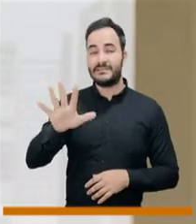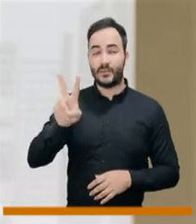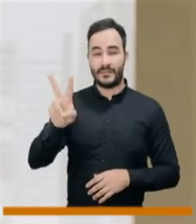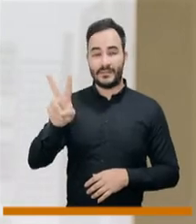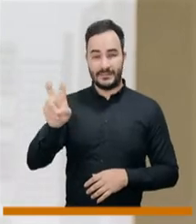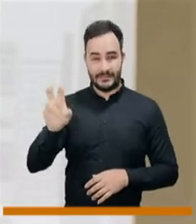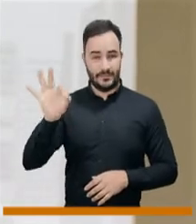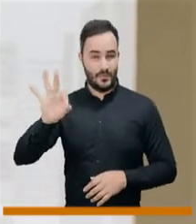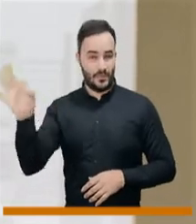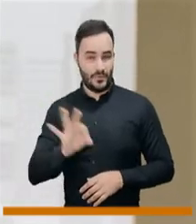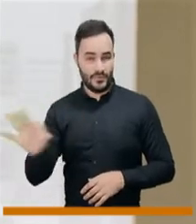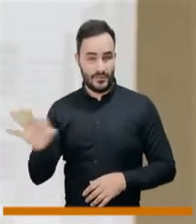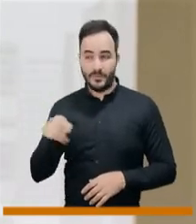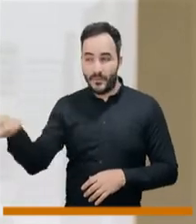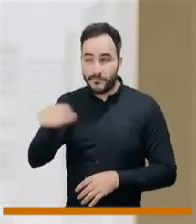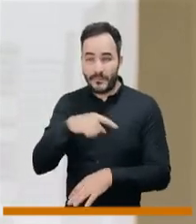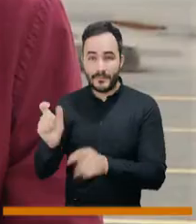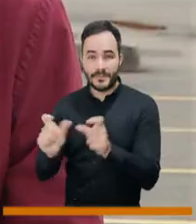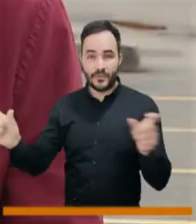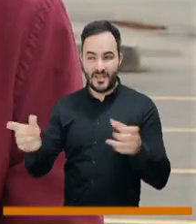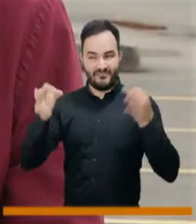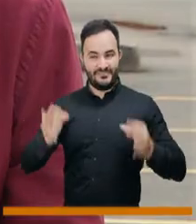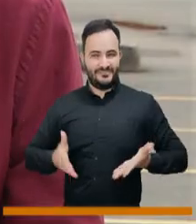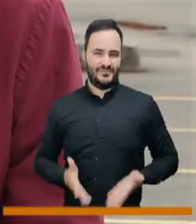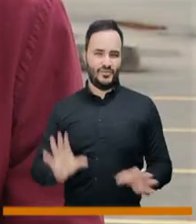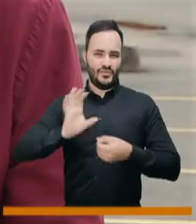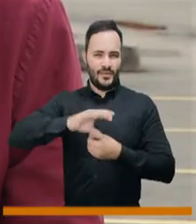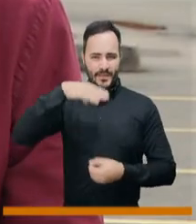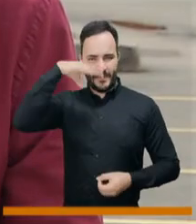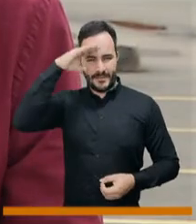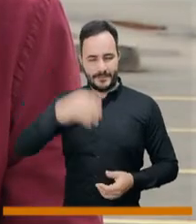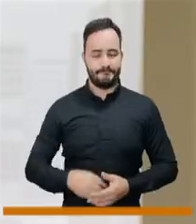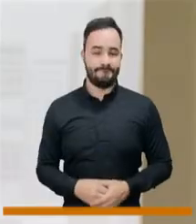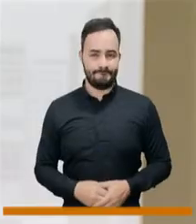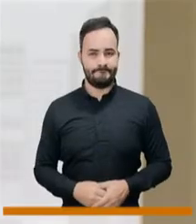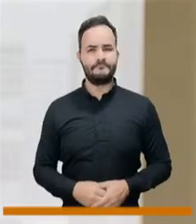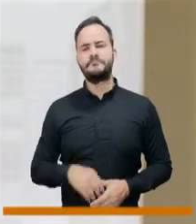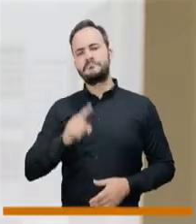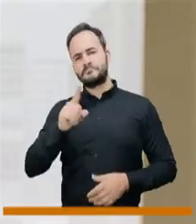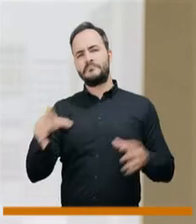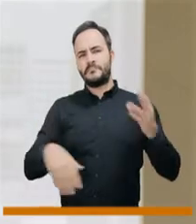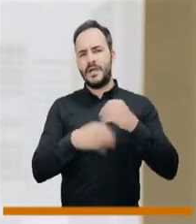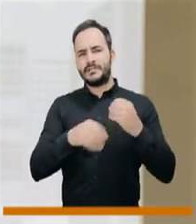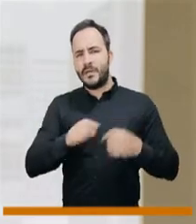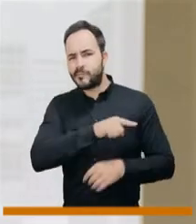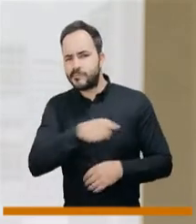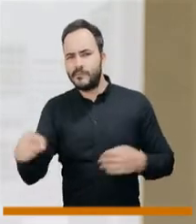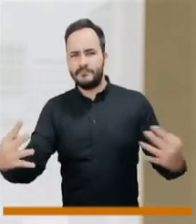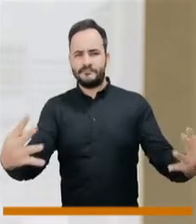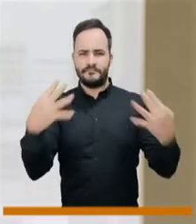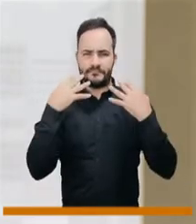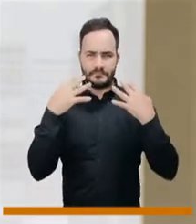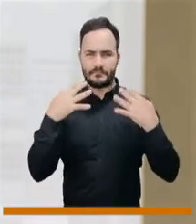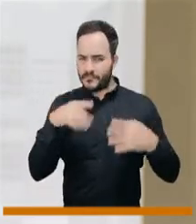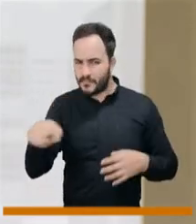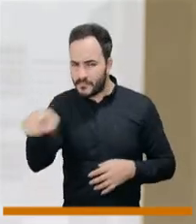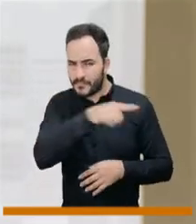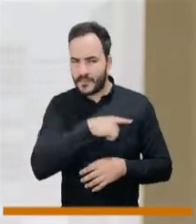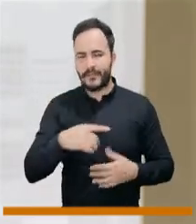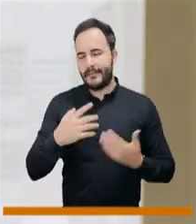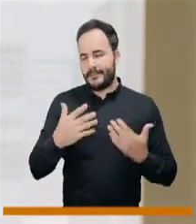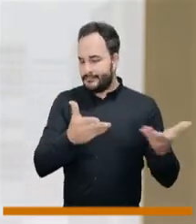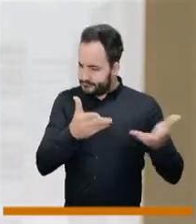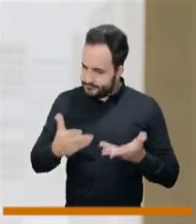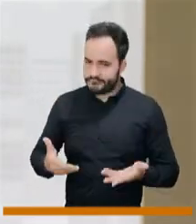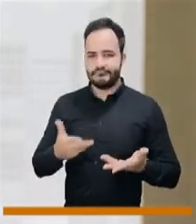pertenecen al municipio de Medellín. Y para hablar también con nuestra audiencia e integrarlos a este diálogo que mantenemos a